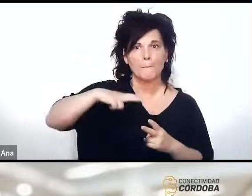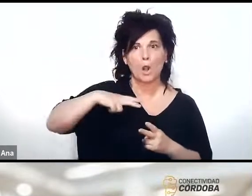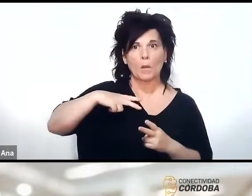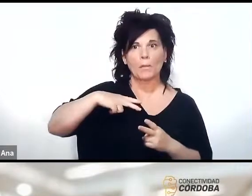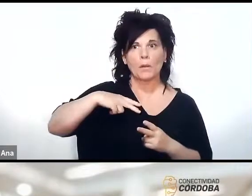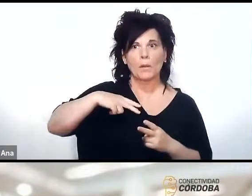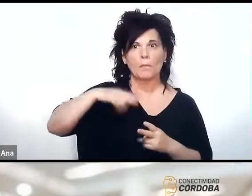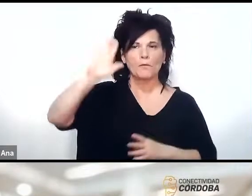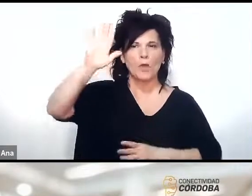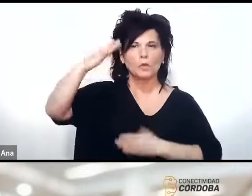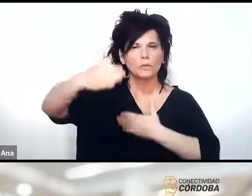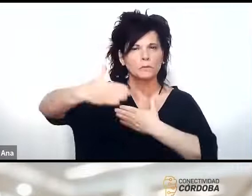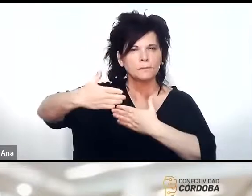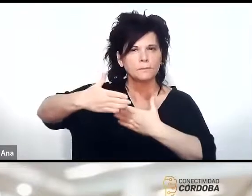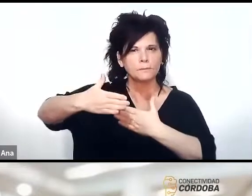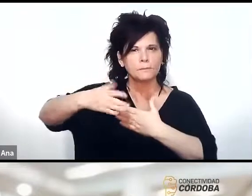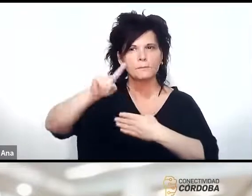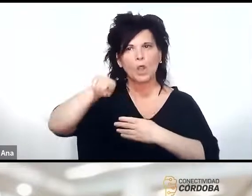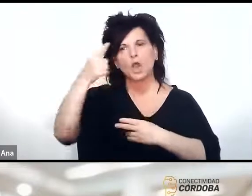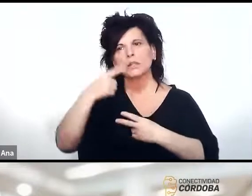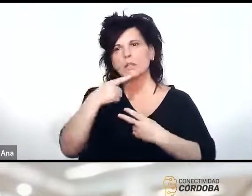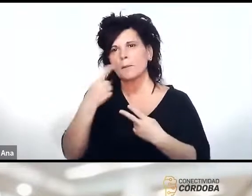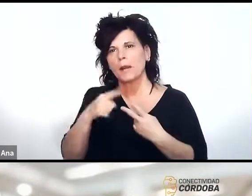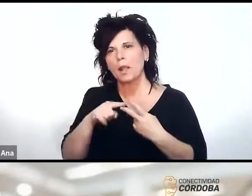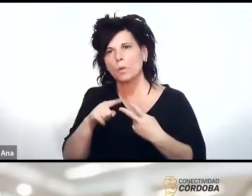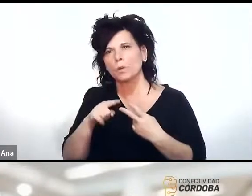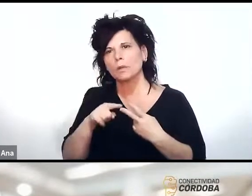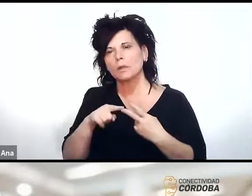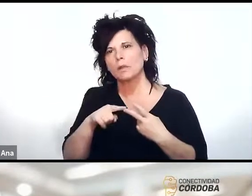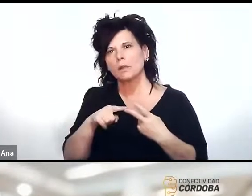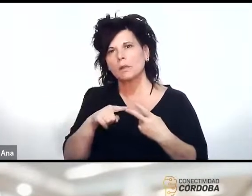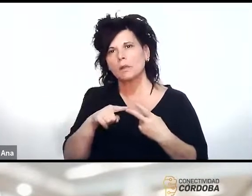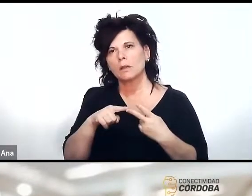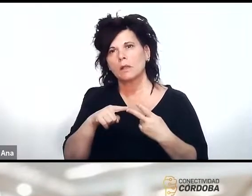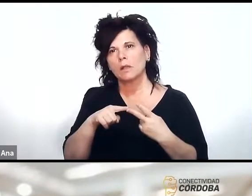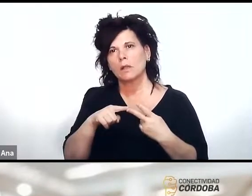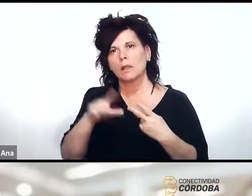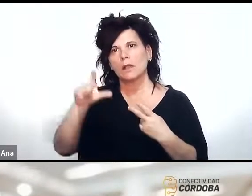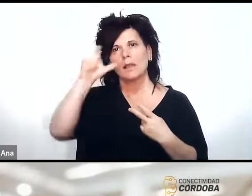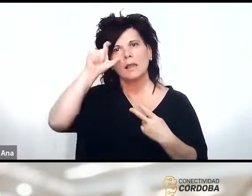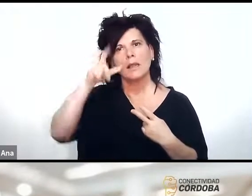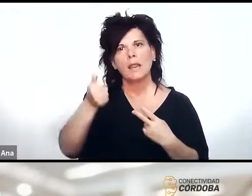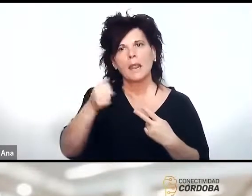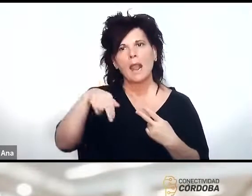cercano y después hay otra acá dice Leandro